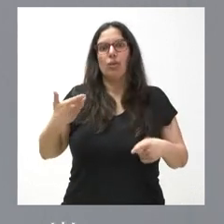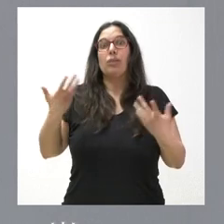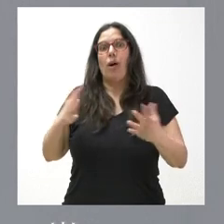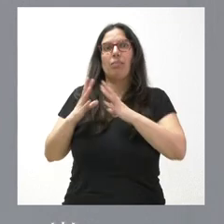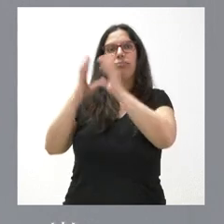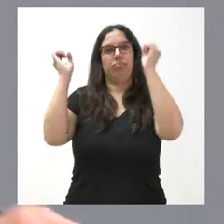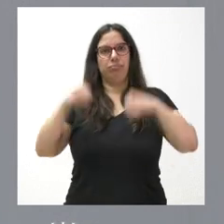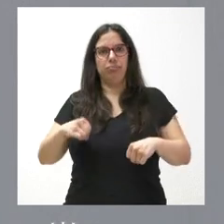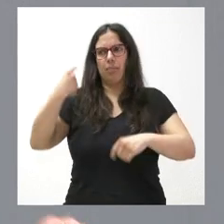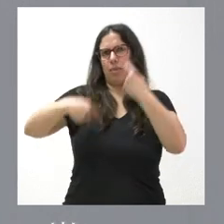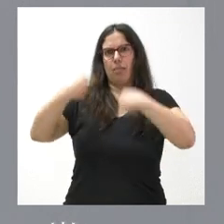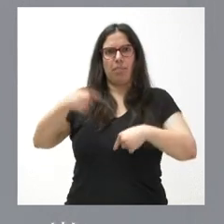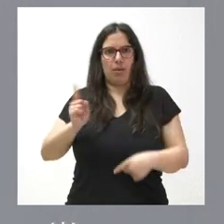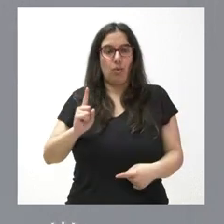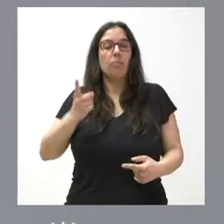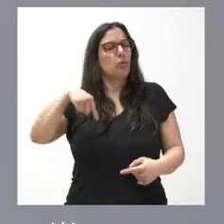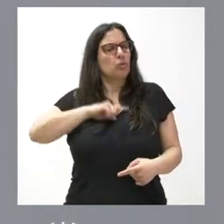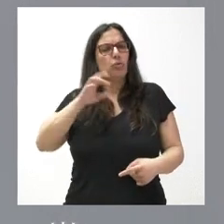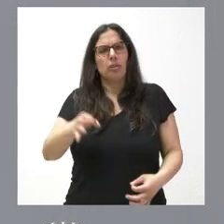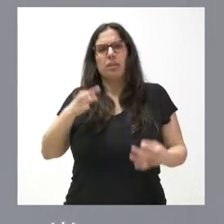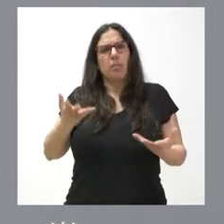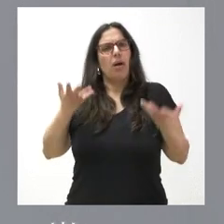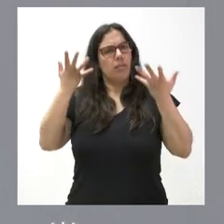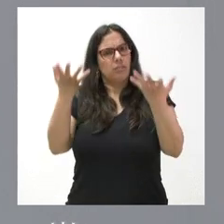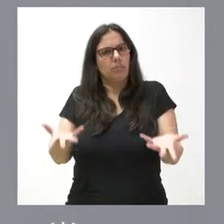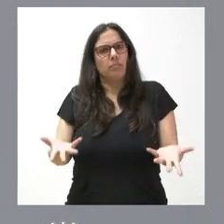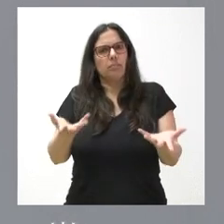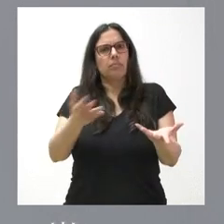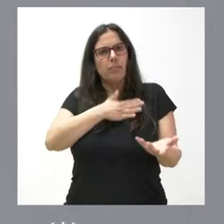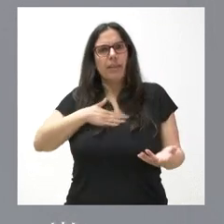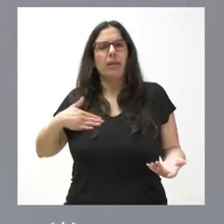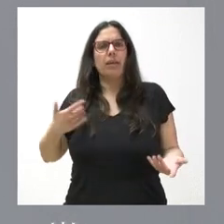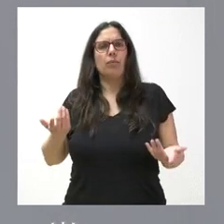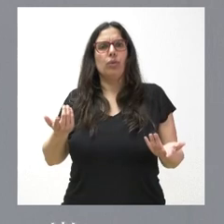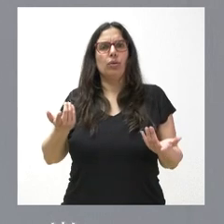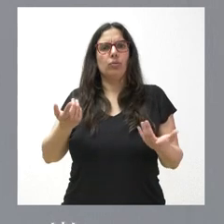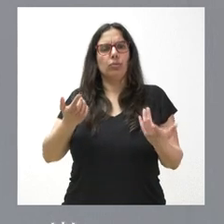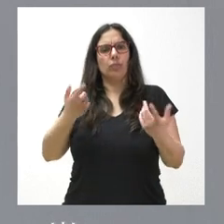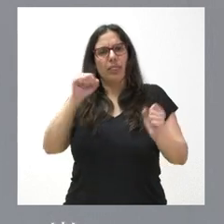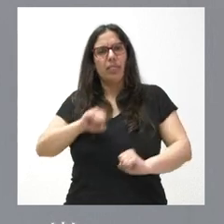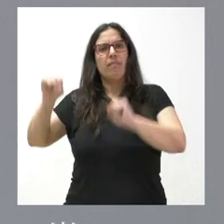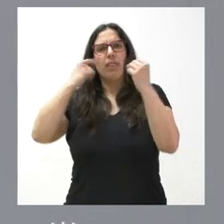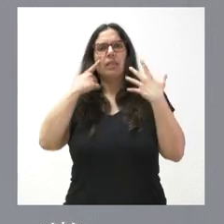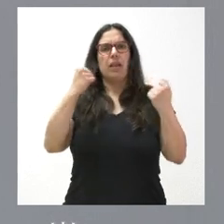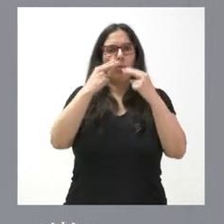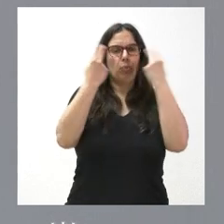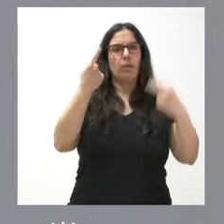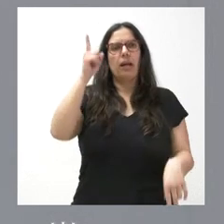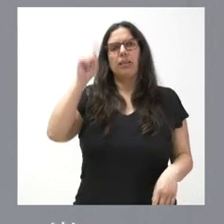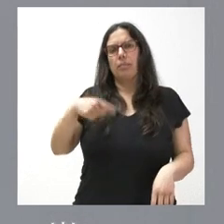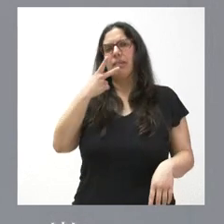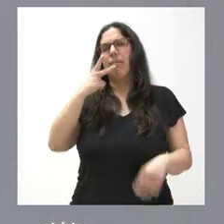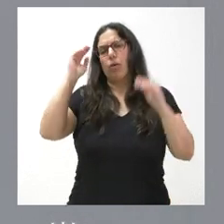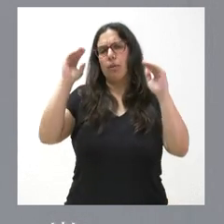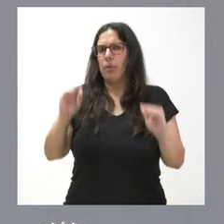y el acuerdo y no la imposición. Pero, por lo demás, nosotros estaremos siempre a favor de la salud pública y siempre a favor de ir reduciendo el consumo del